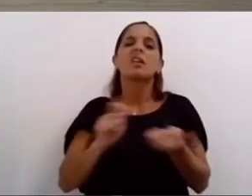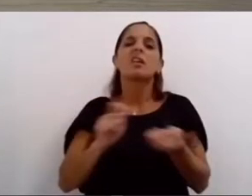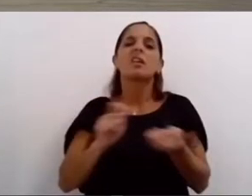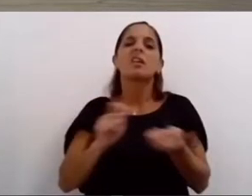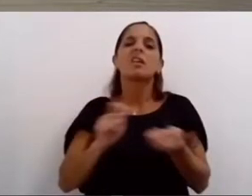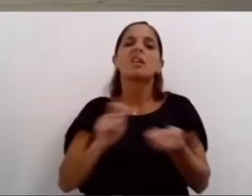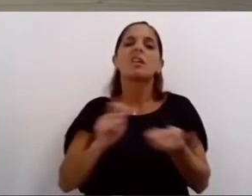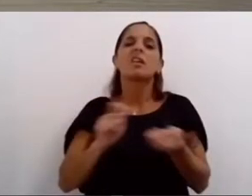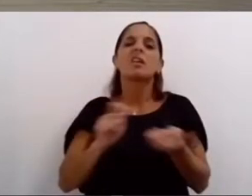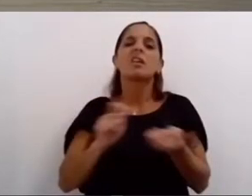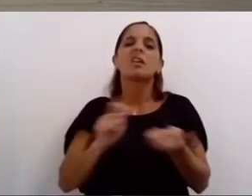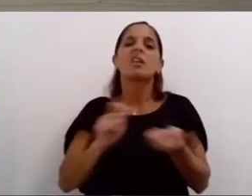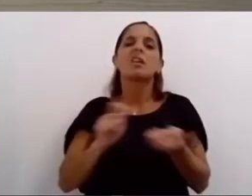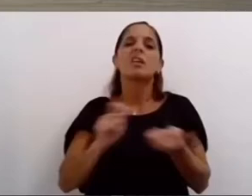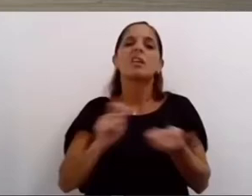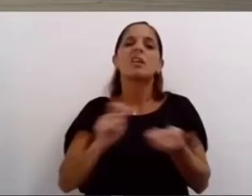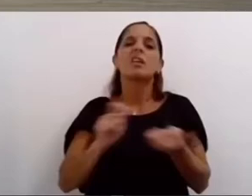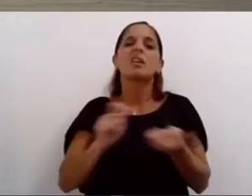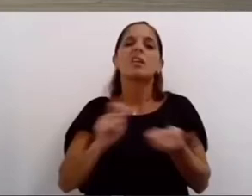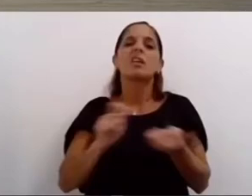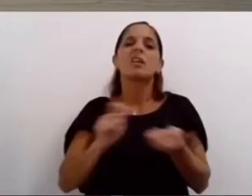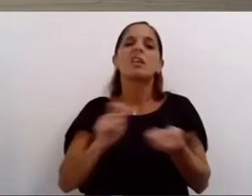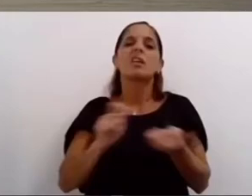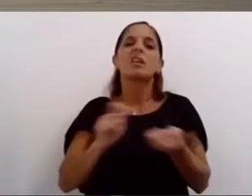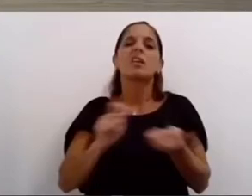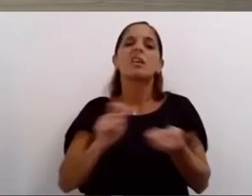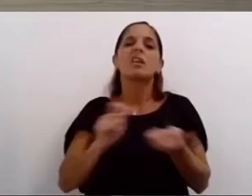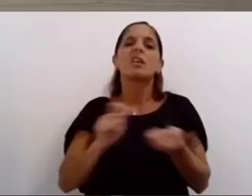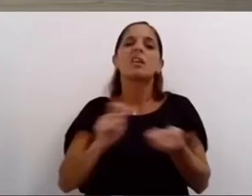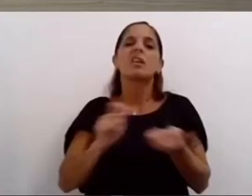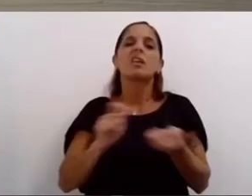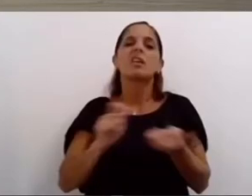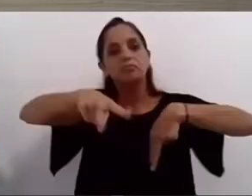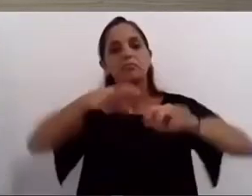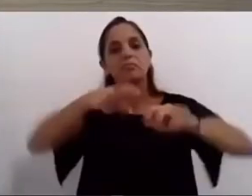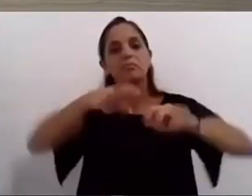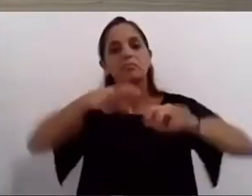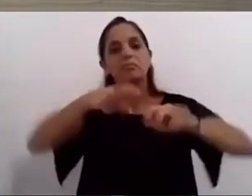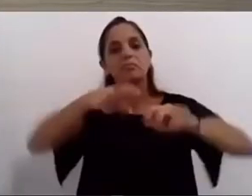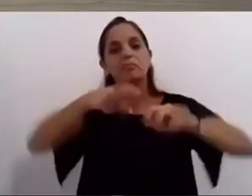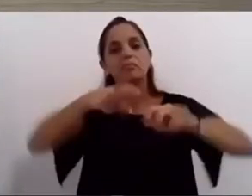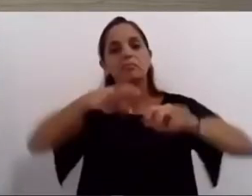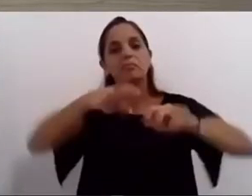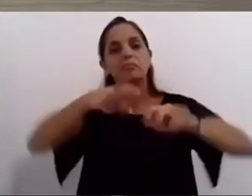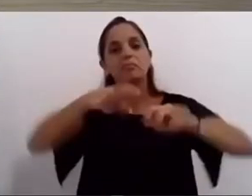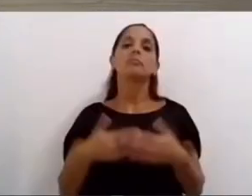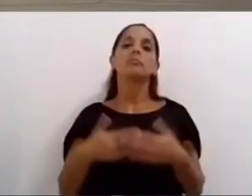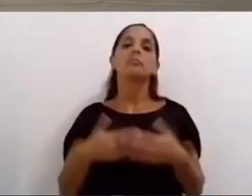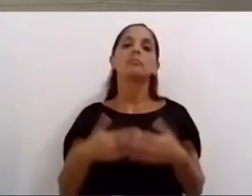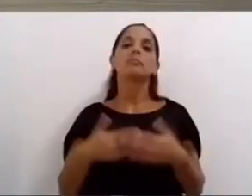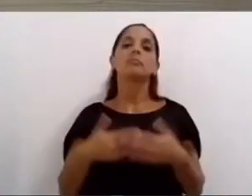seguros en las esquinas más concurridas vamos a ampliar en extensión y tiempo la calle recreativa